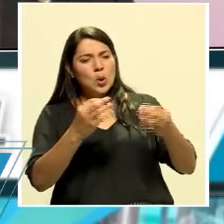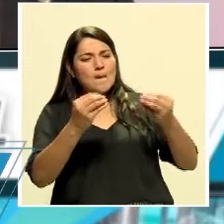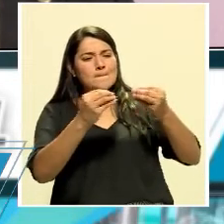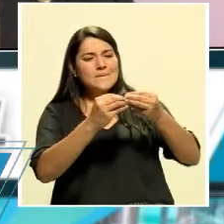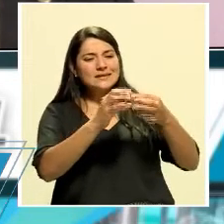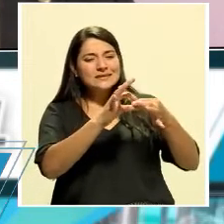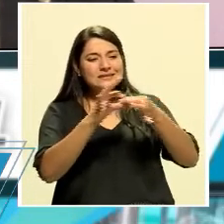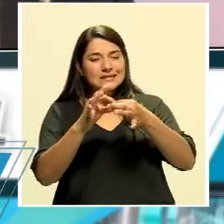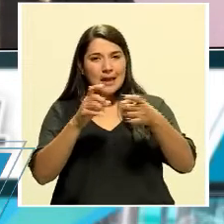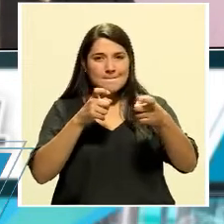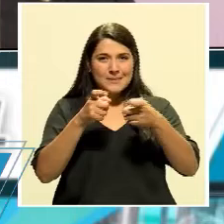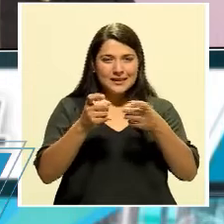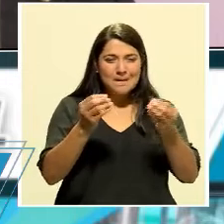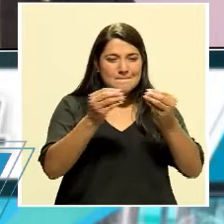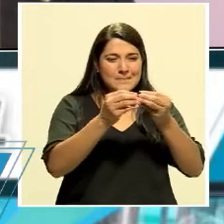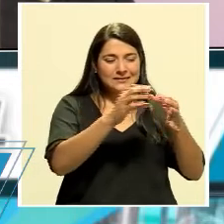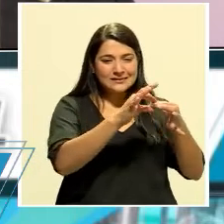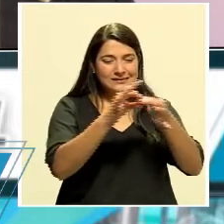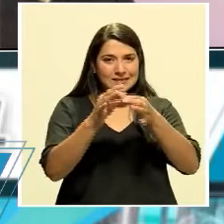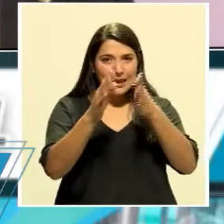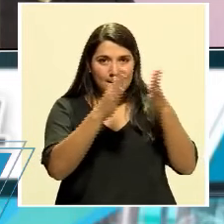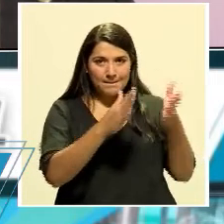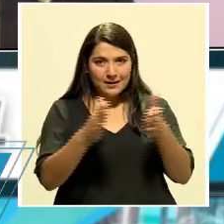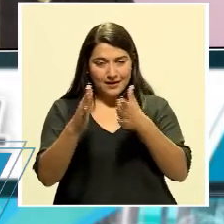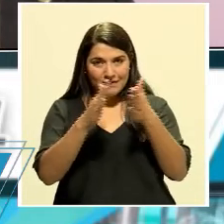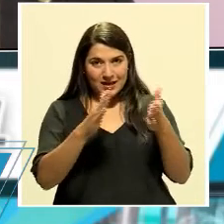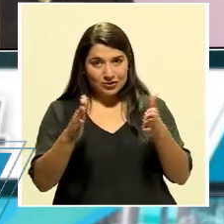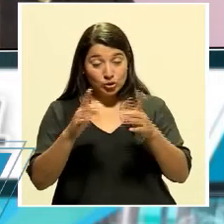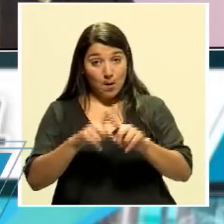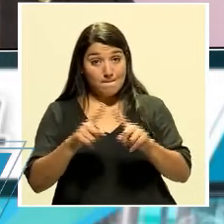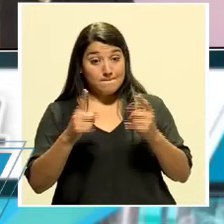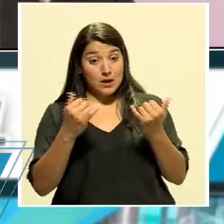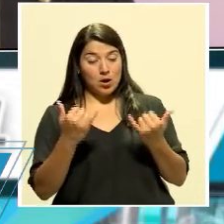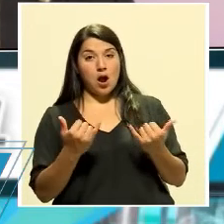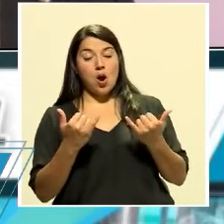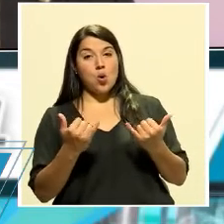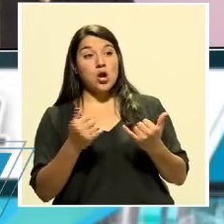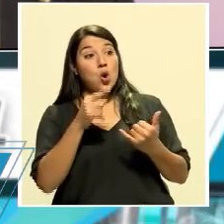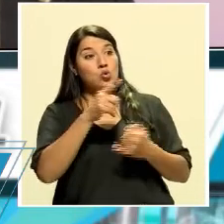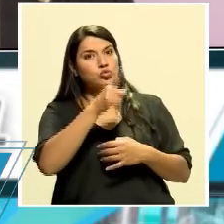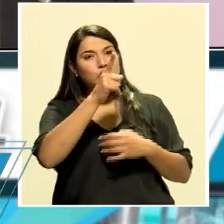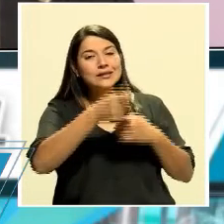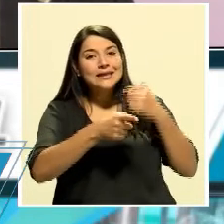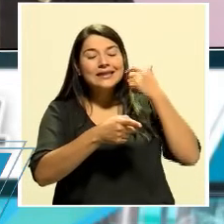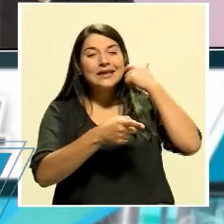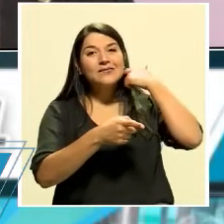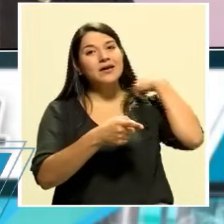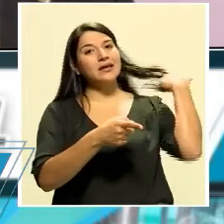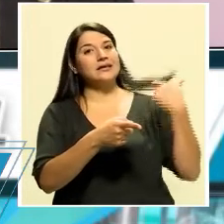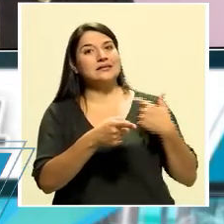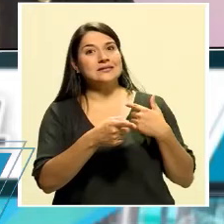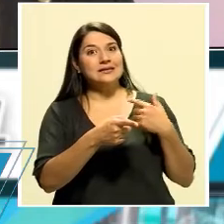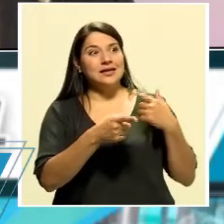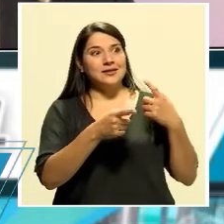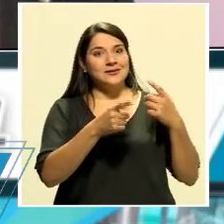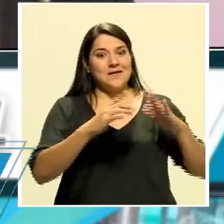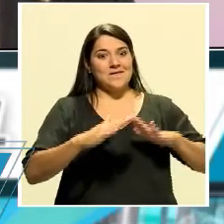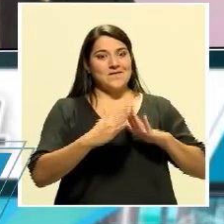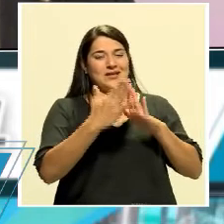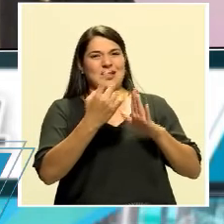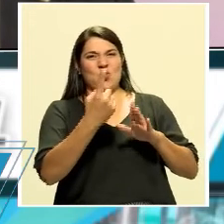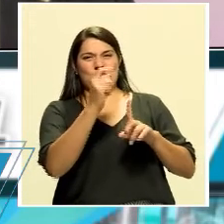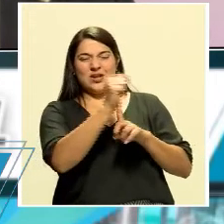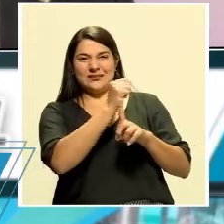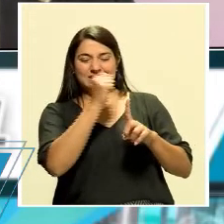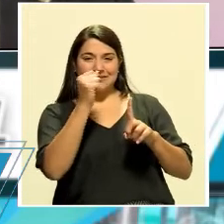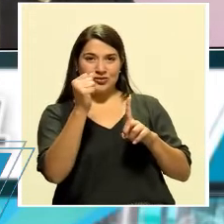administrativo, a la planificación. Sin embargo, ahora le toca lidiar con algo que los médicos